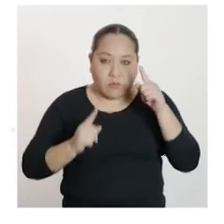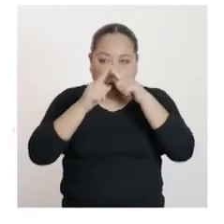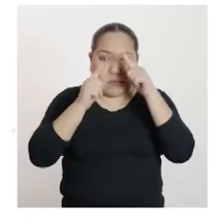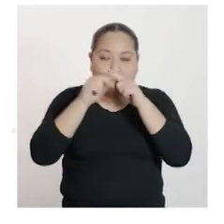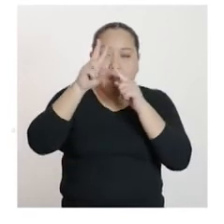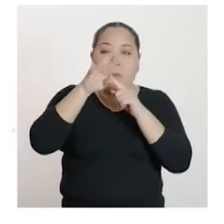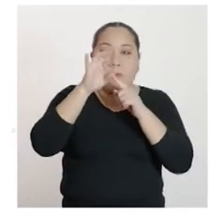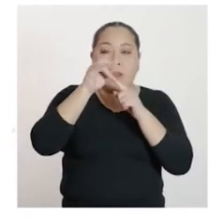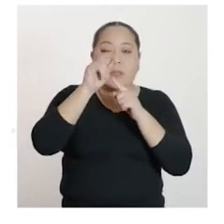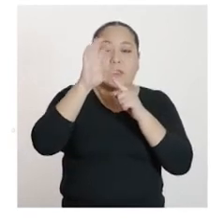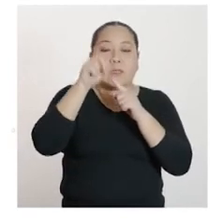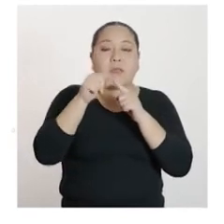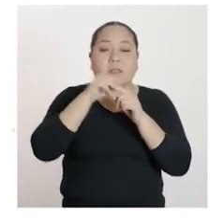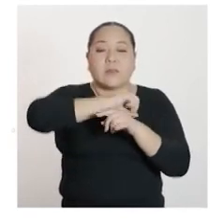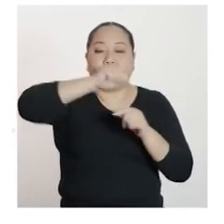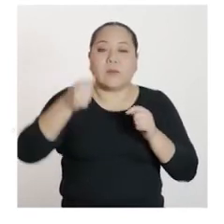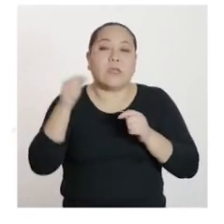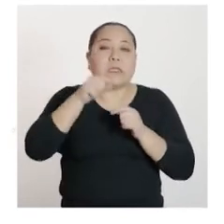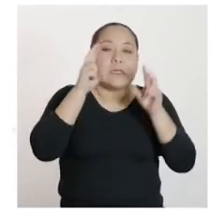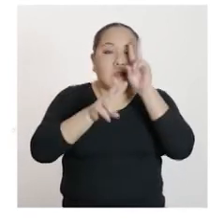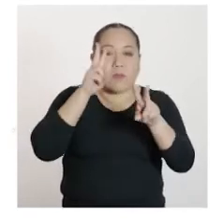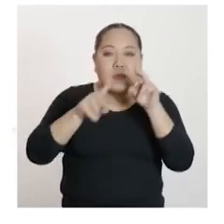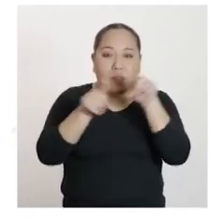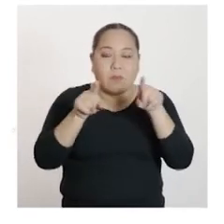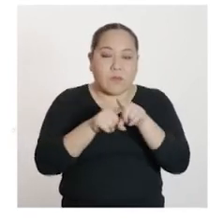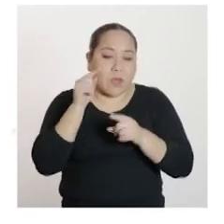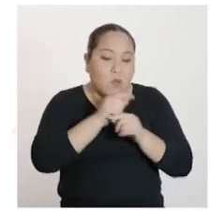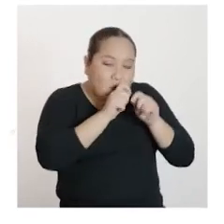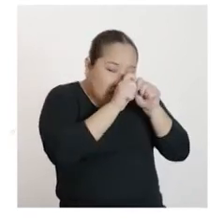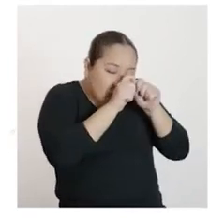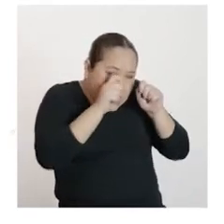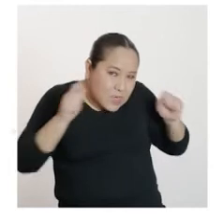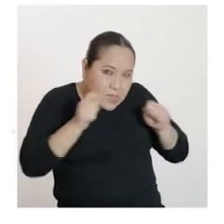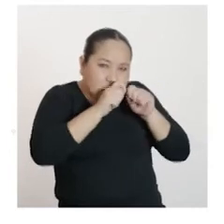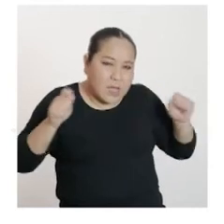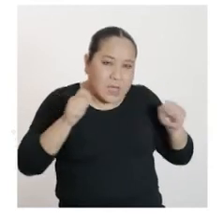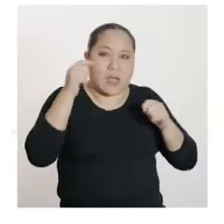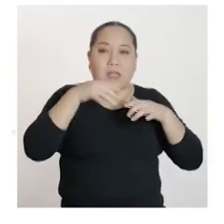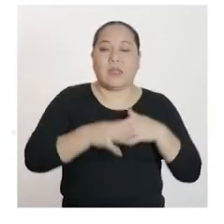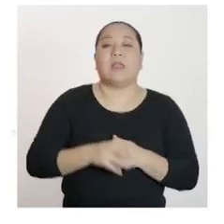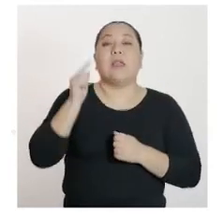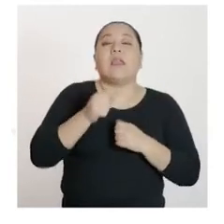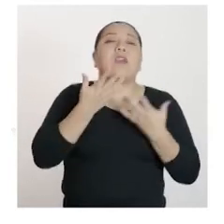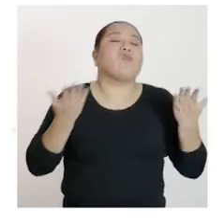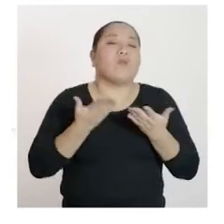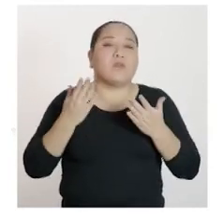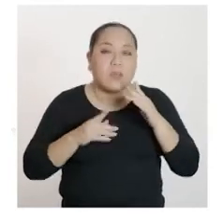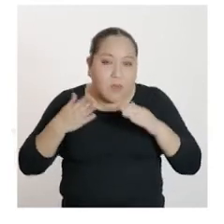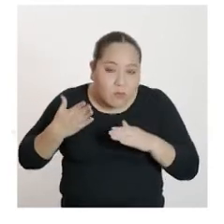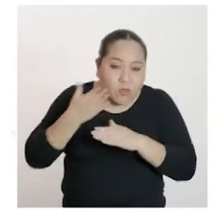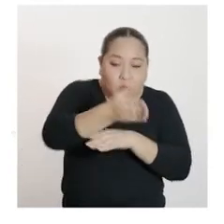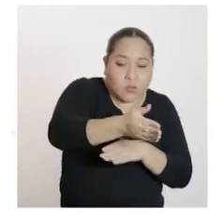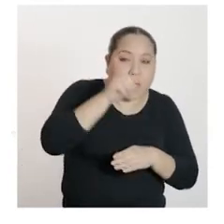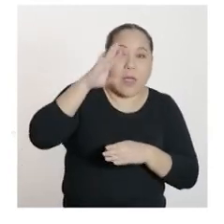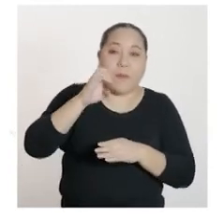parábola. Se observa también el trazo de una línea recta vertical que pasa por el vértice y